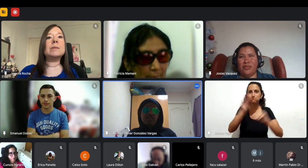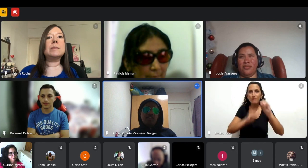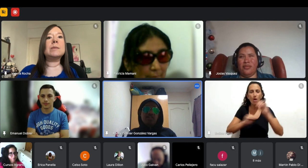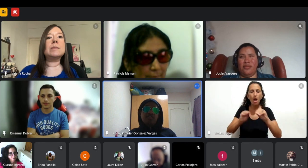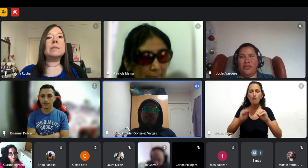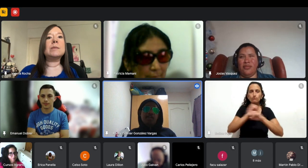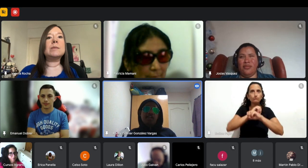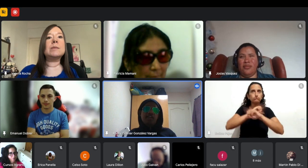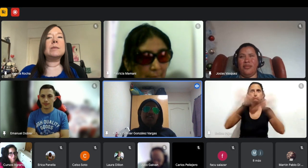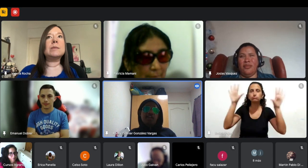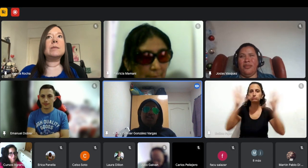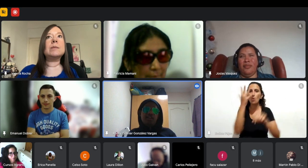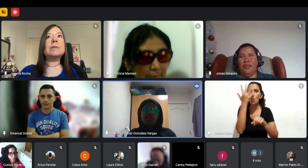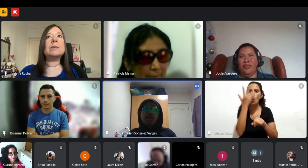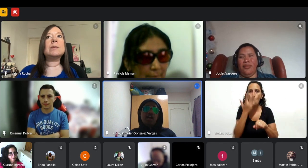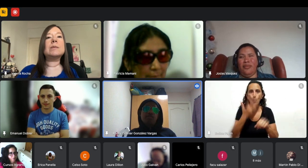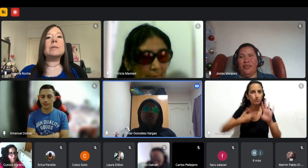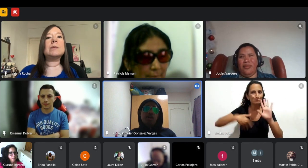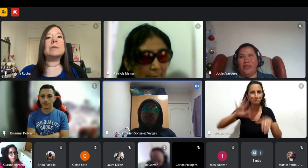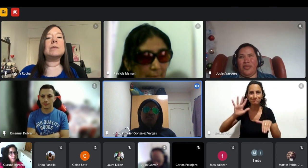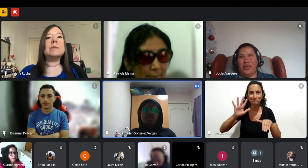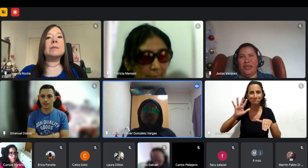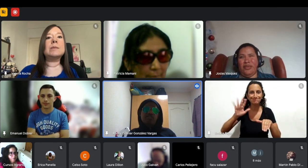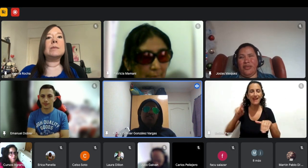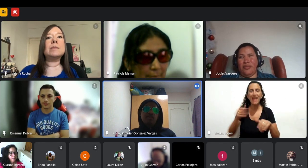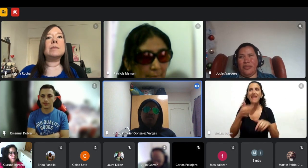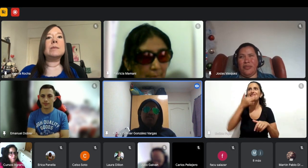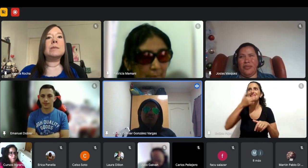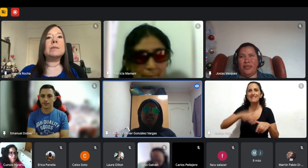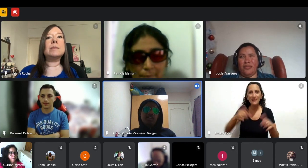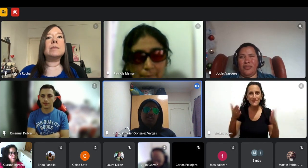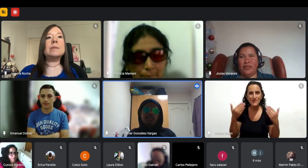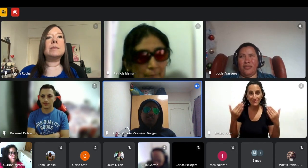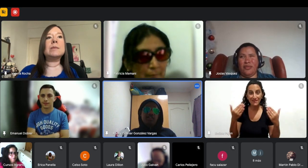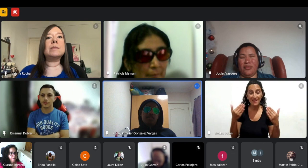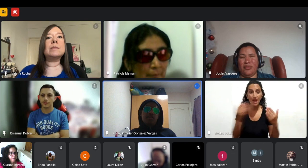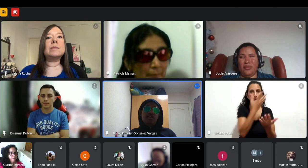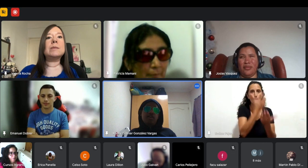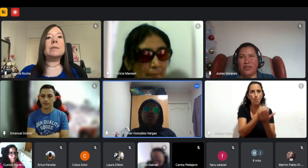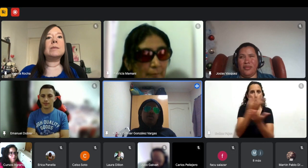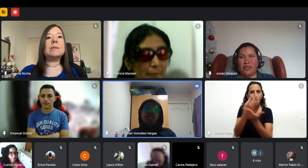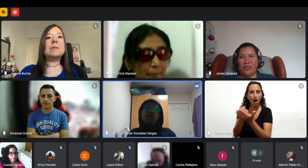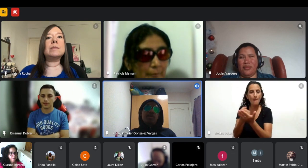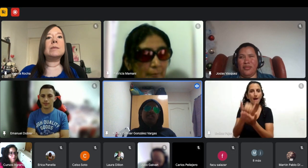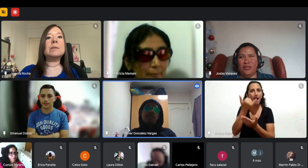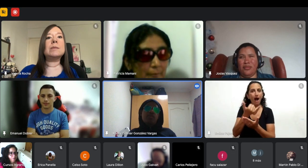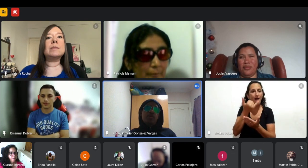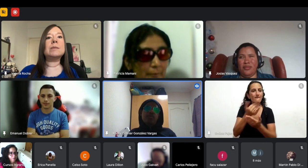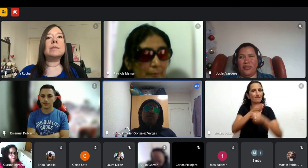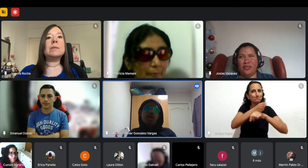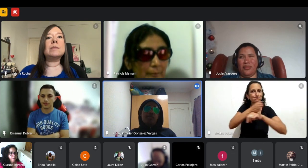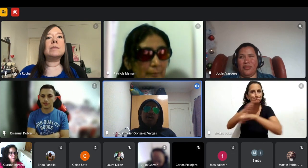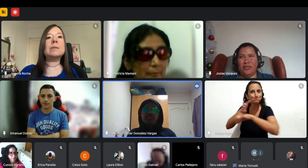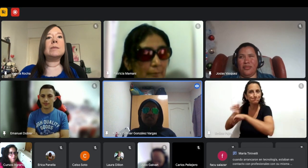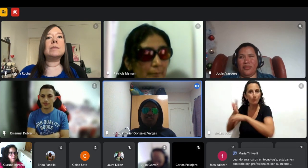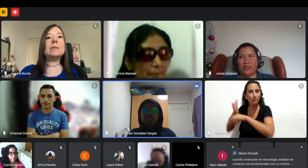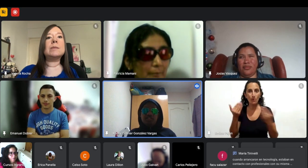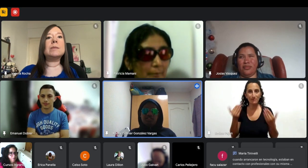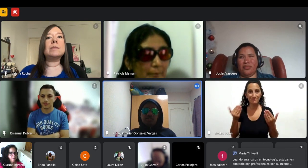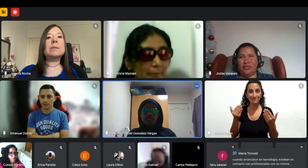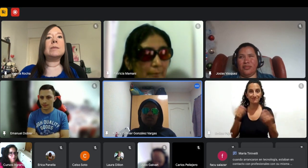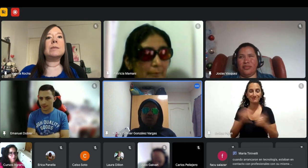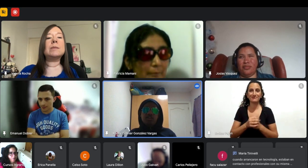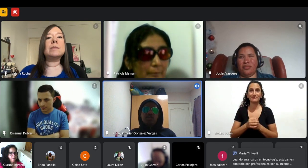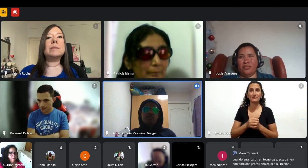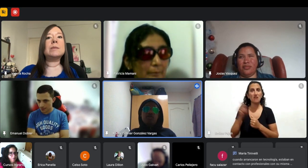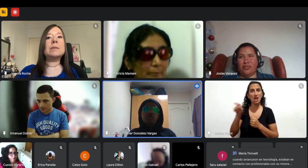saber que hay programas accesibles saber que lógicamente puedo programar sin